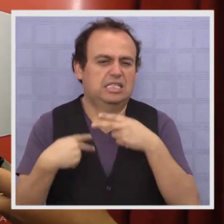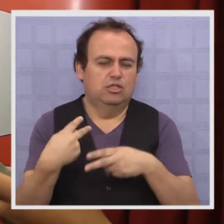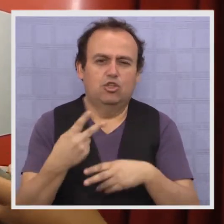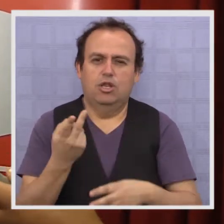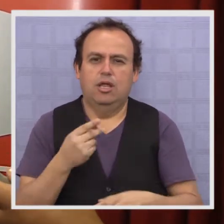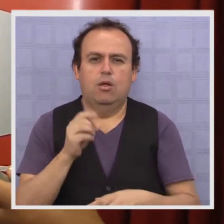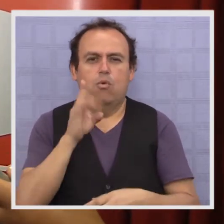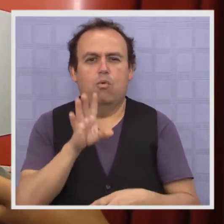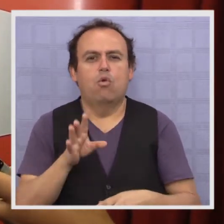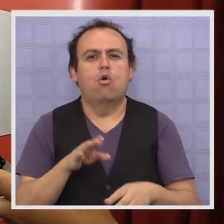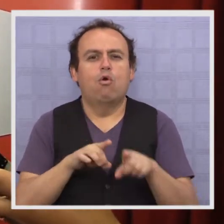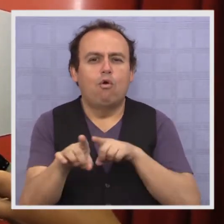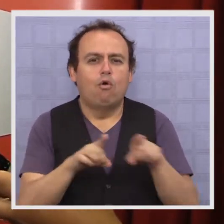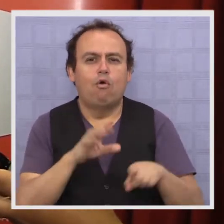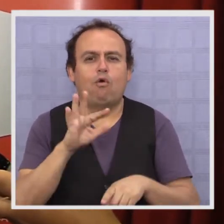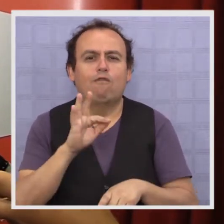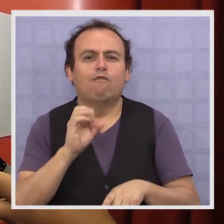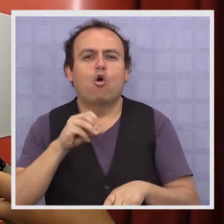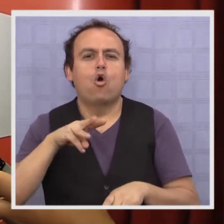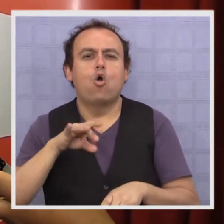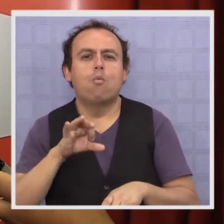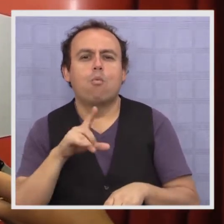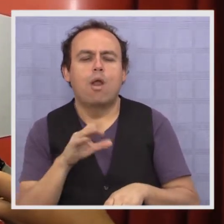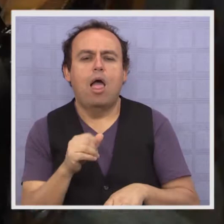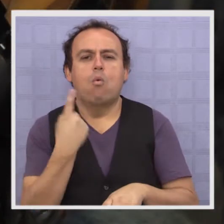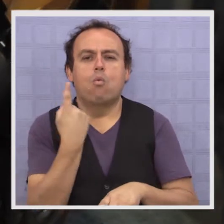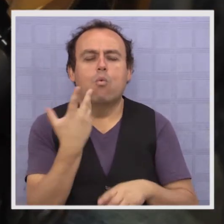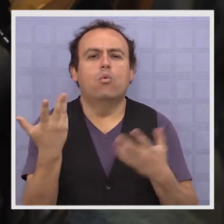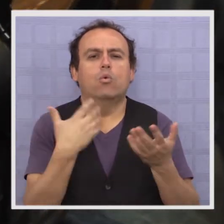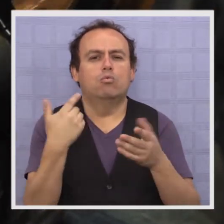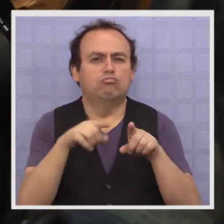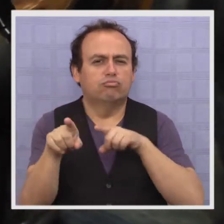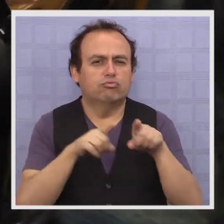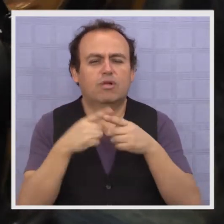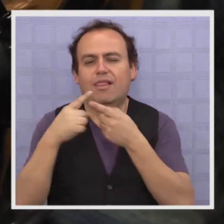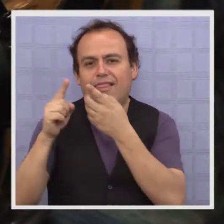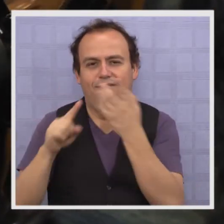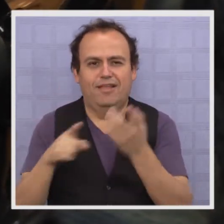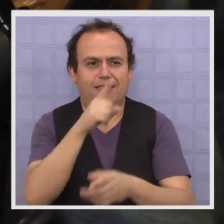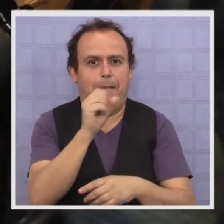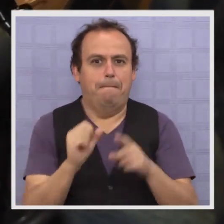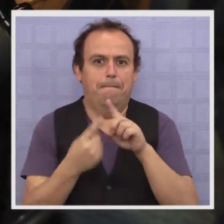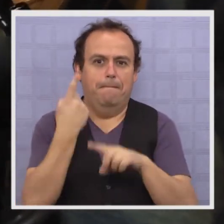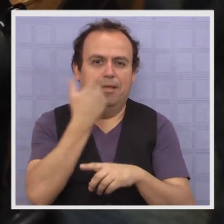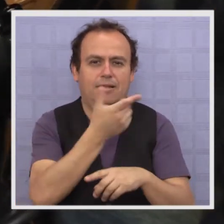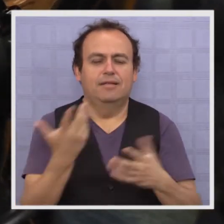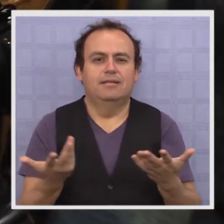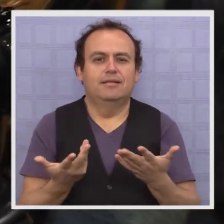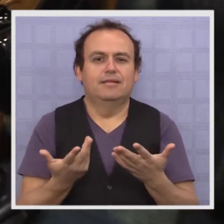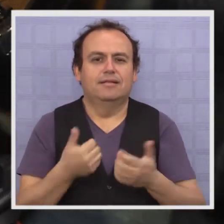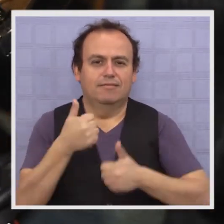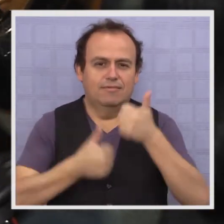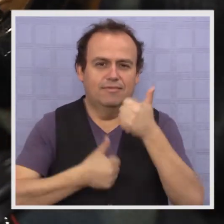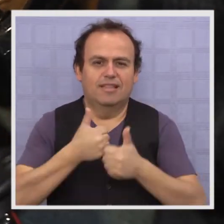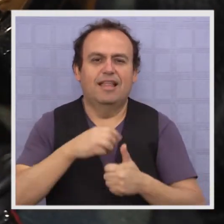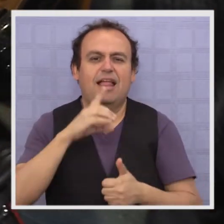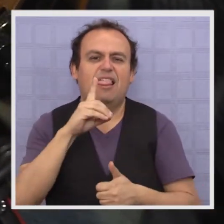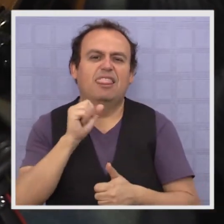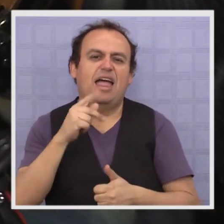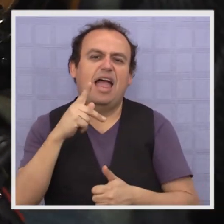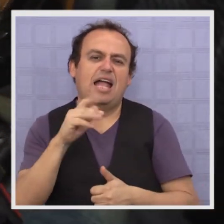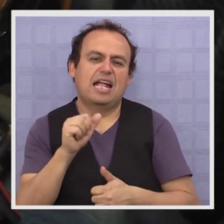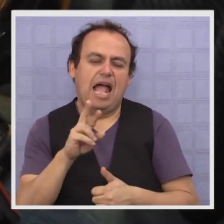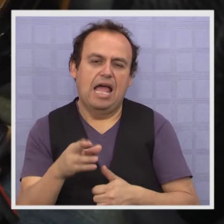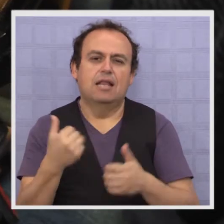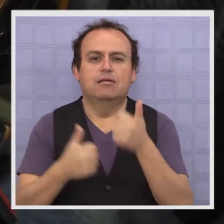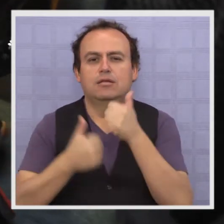Fórmula 1. Estuvimos entre los cinco primeros en el podio de la General Tamilla de Indianápolis. Entre los diez primeros de Le Mans en el Dakar. También corrí en el campeonato